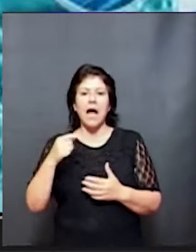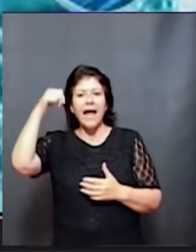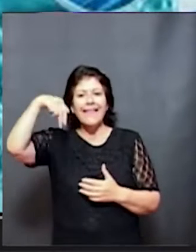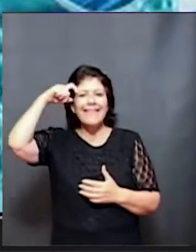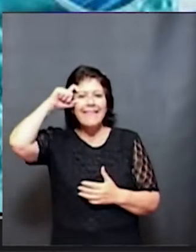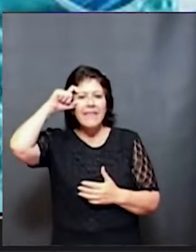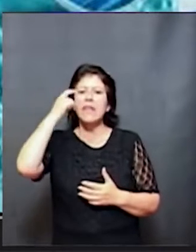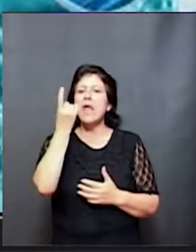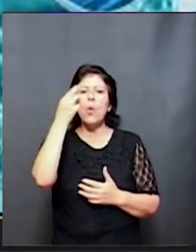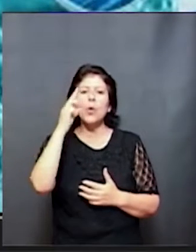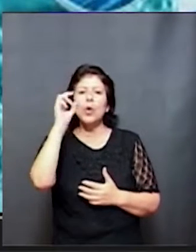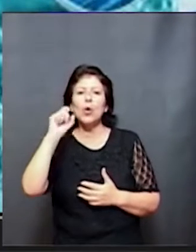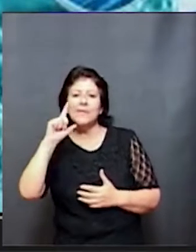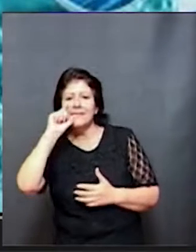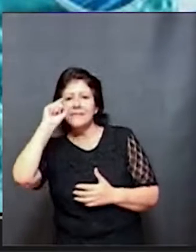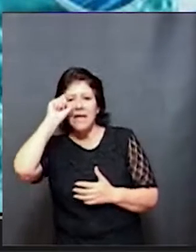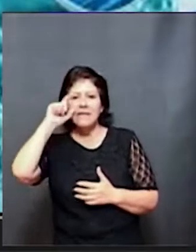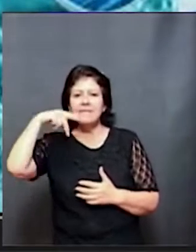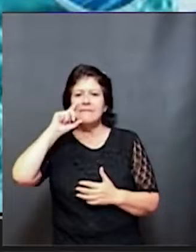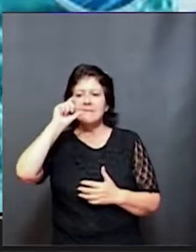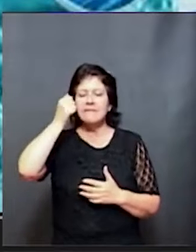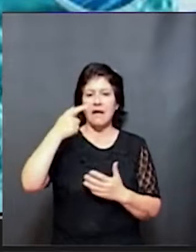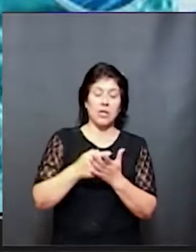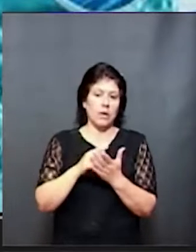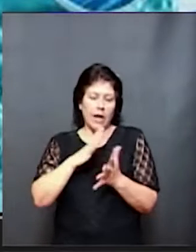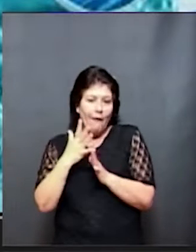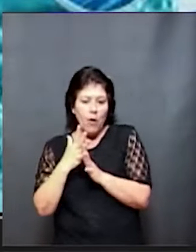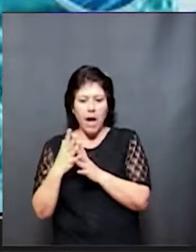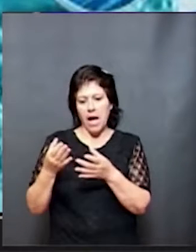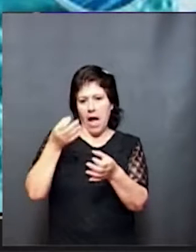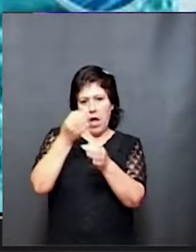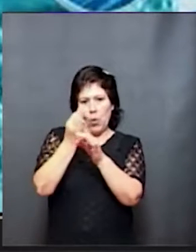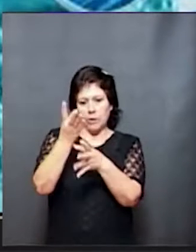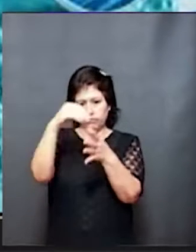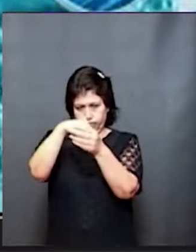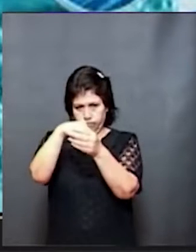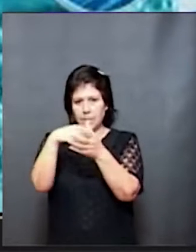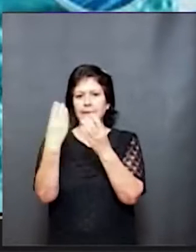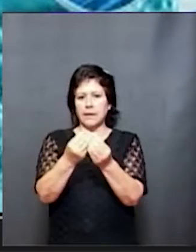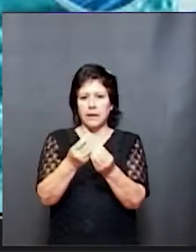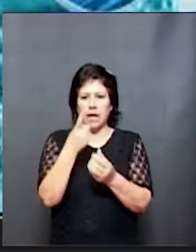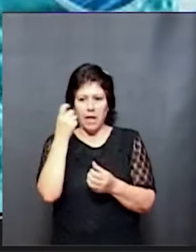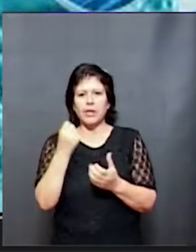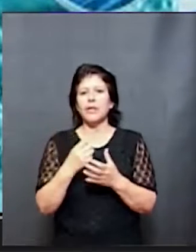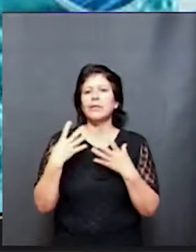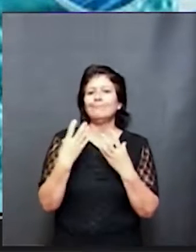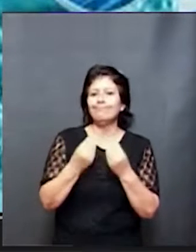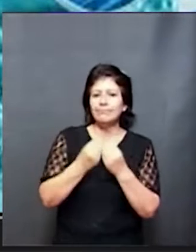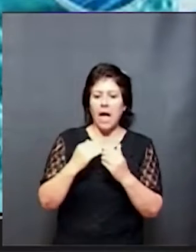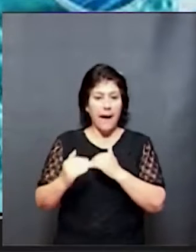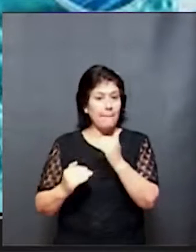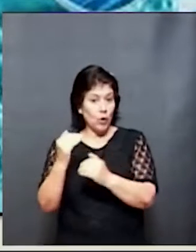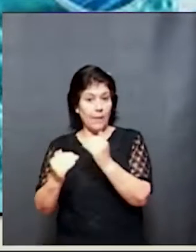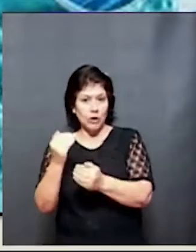neurociencia tiene un gran aporte a la educación y por eso es importante tenerla en cuenta y cada vez más hay procesos de